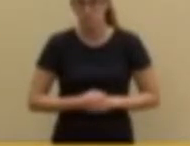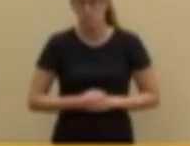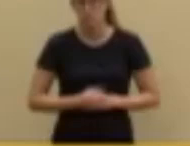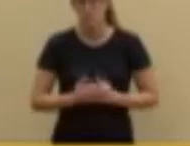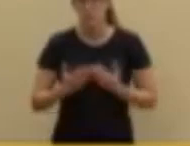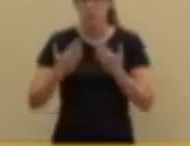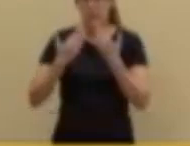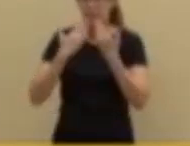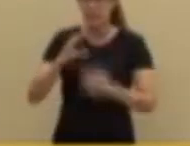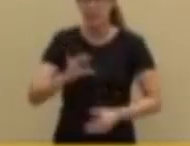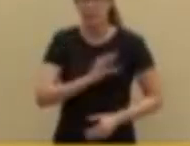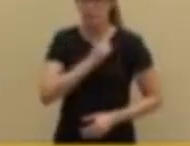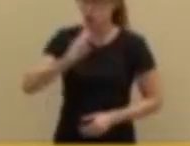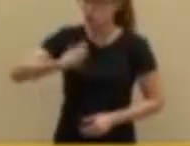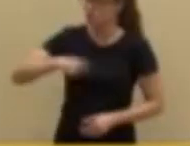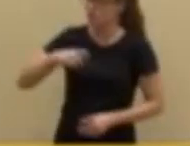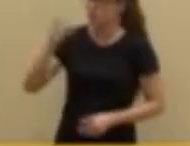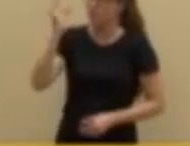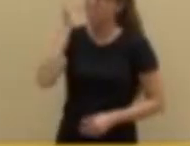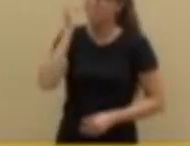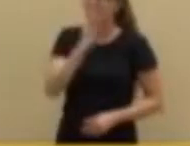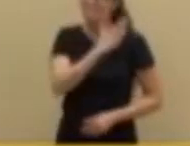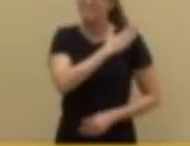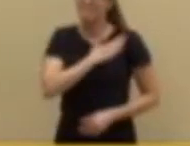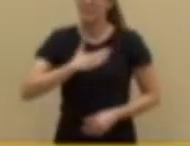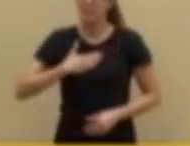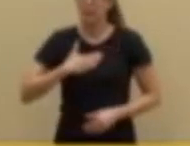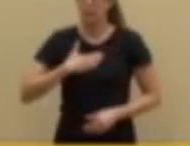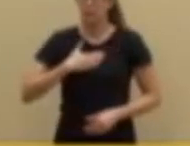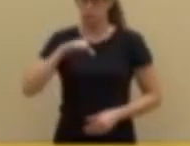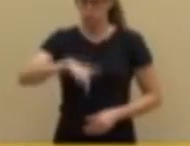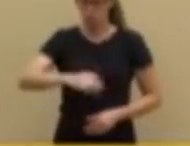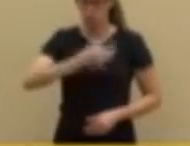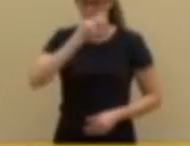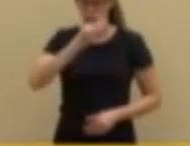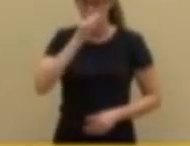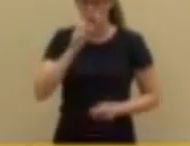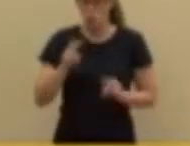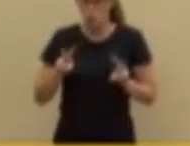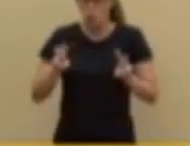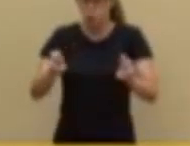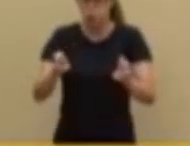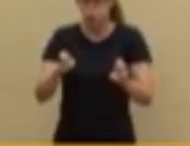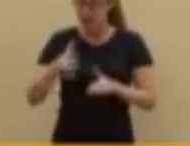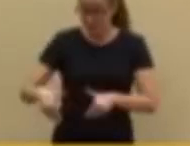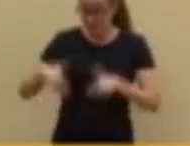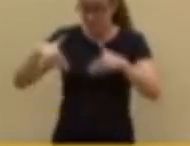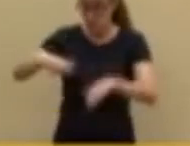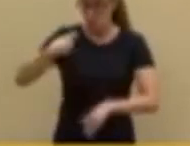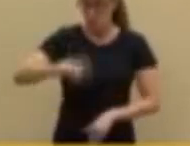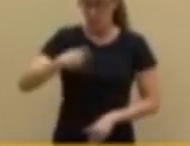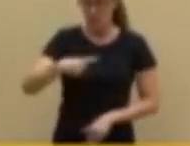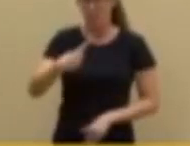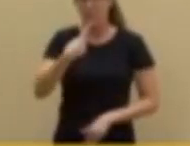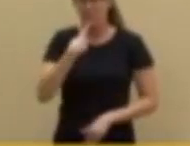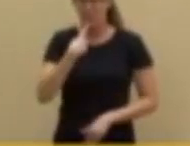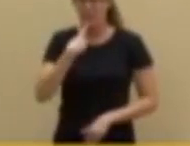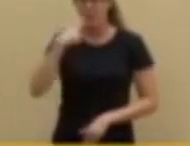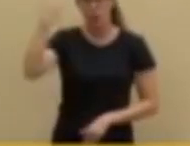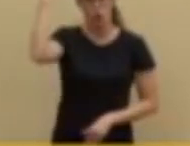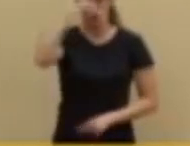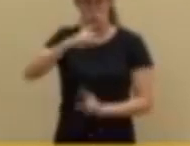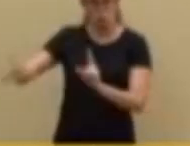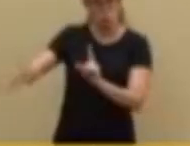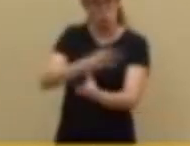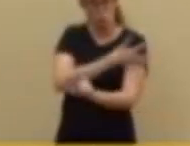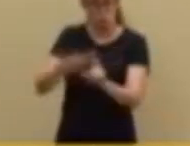en este momento, peores dictaduras que hay en el mundo y que ha propiciado la desgracia, la muerte y el hambre de millones de personas.